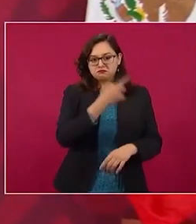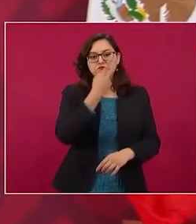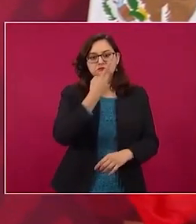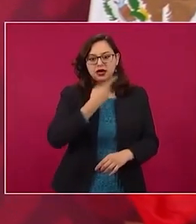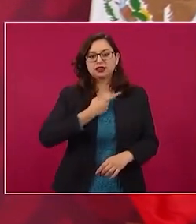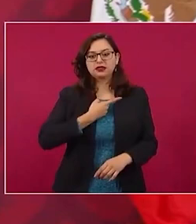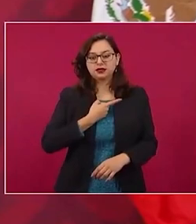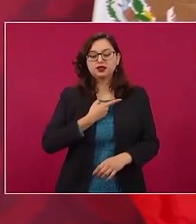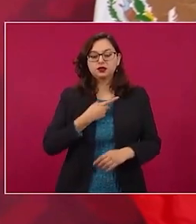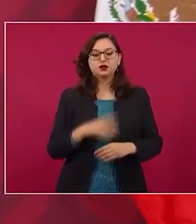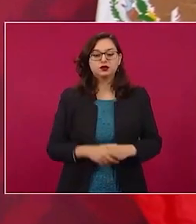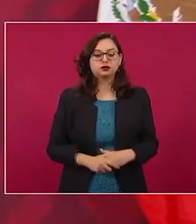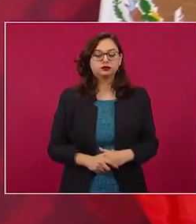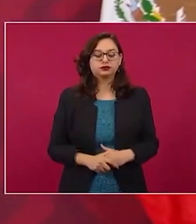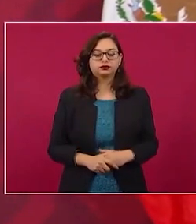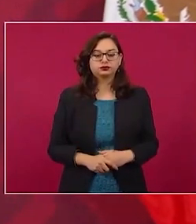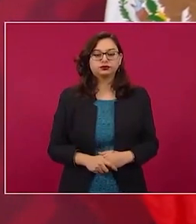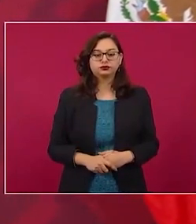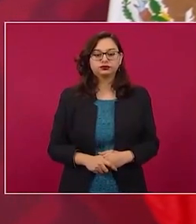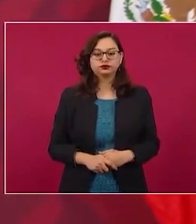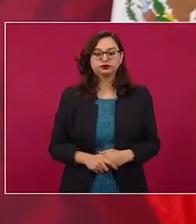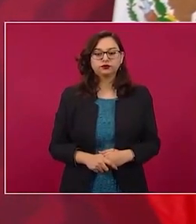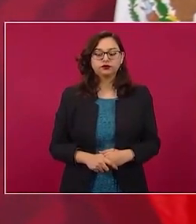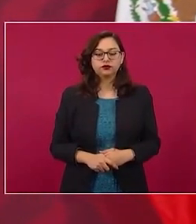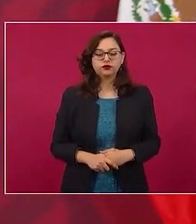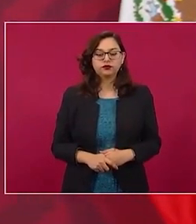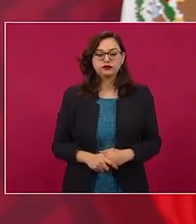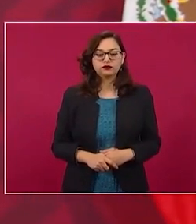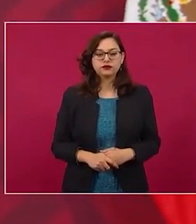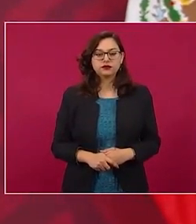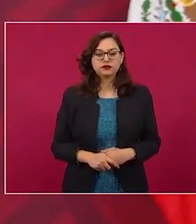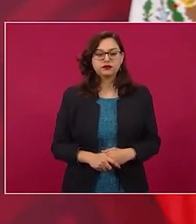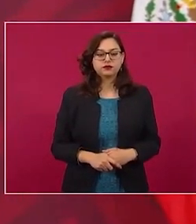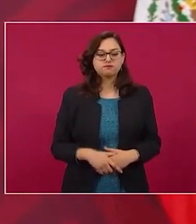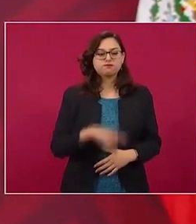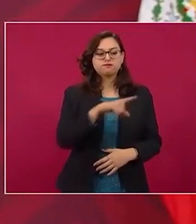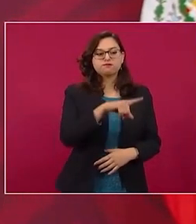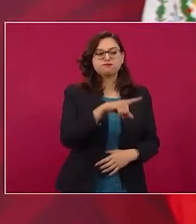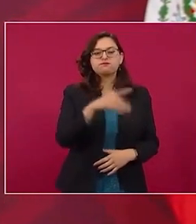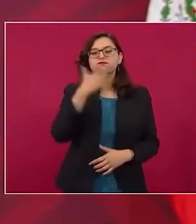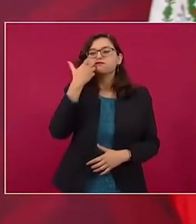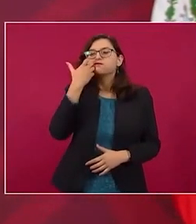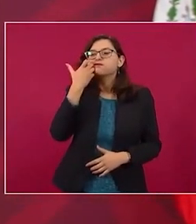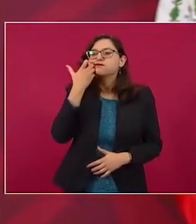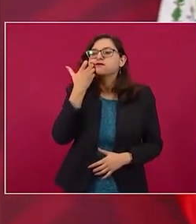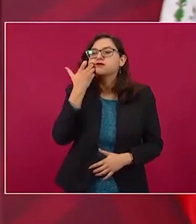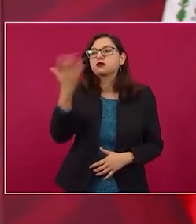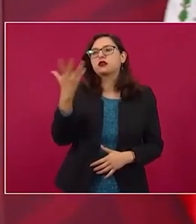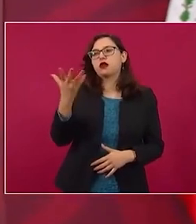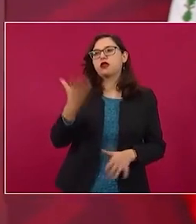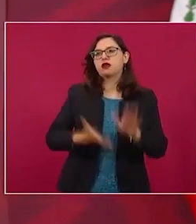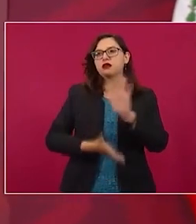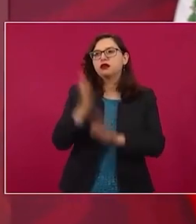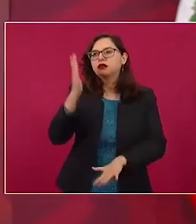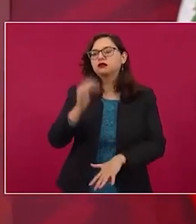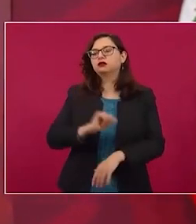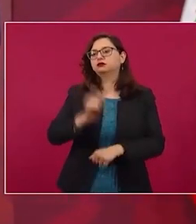en ese entonces, que tenía ella deseos, incluso que había estado estudiando